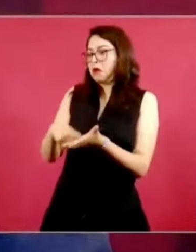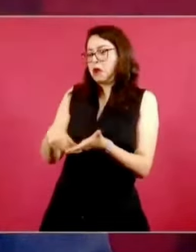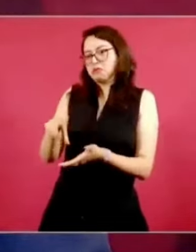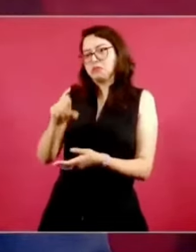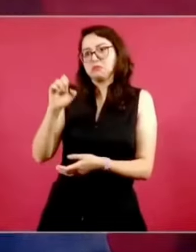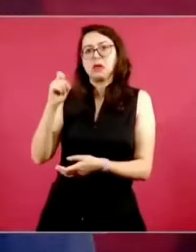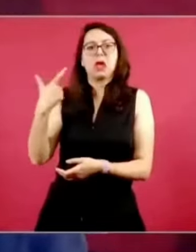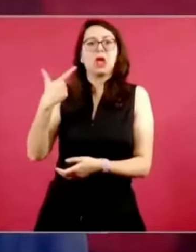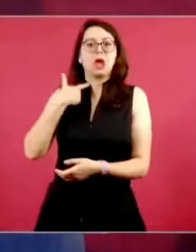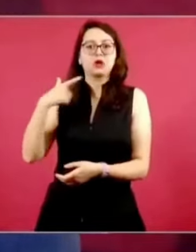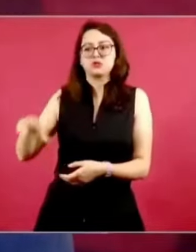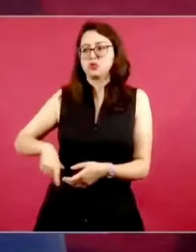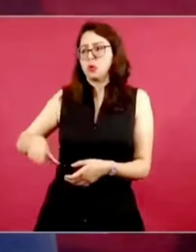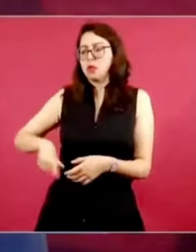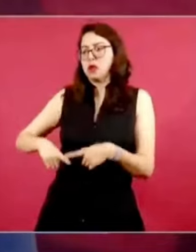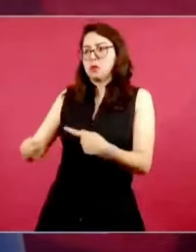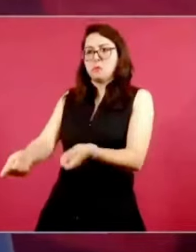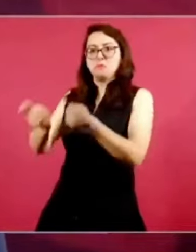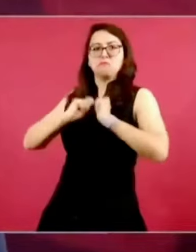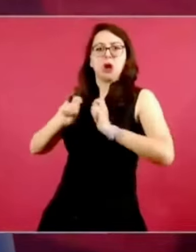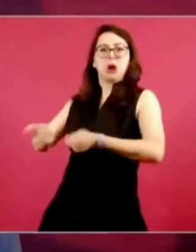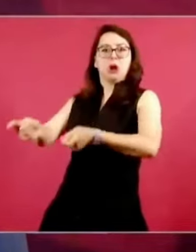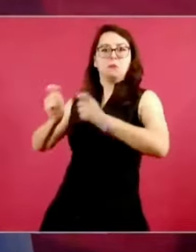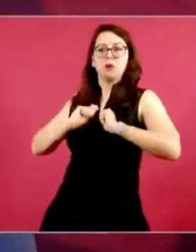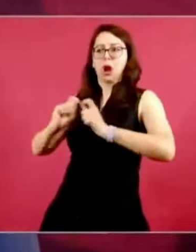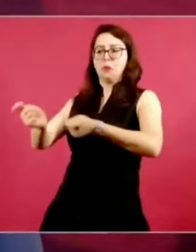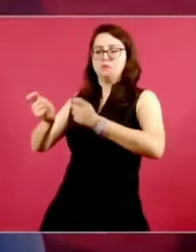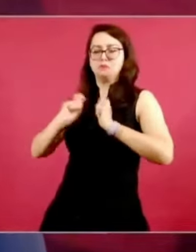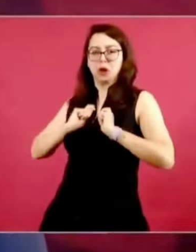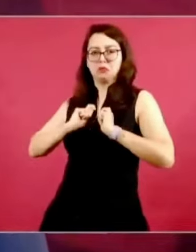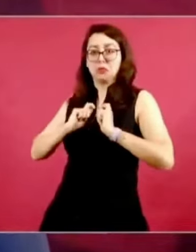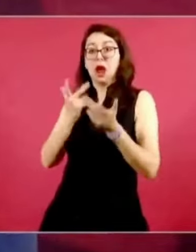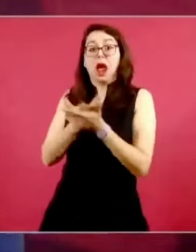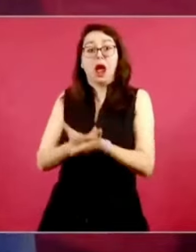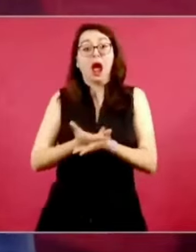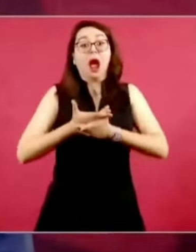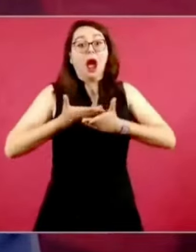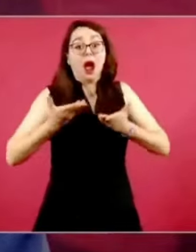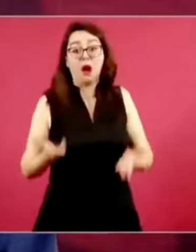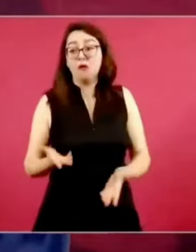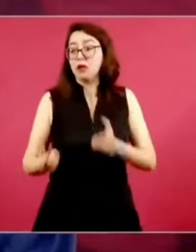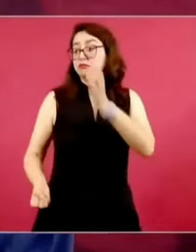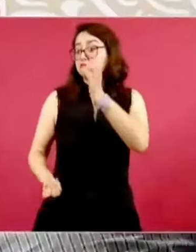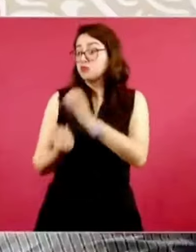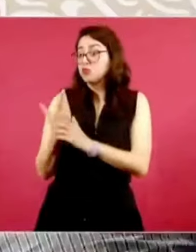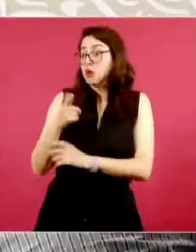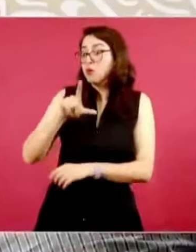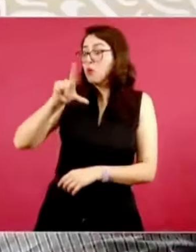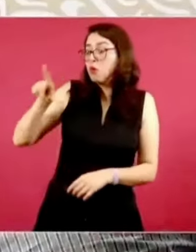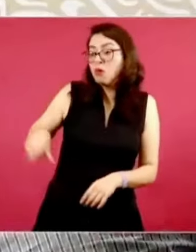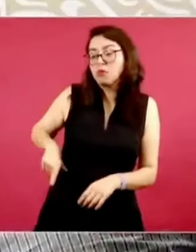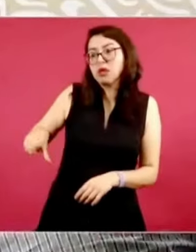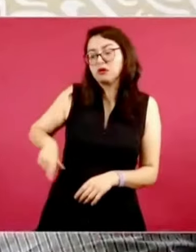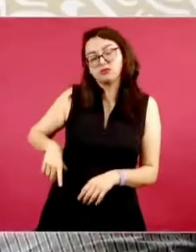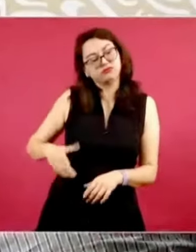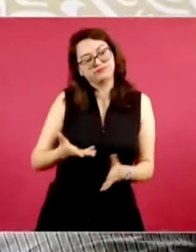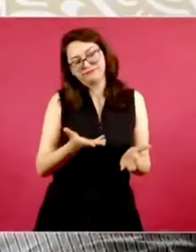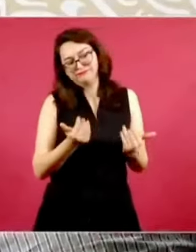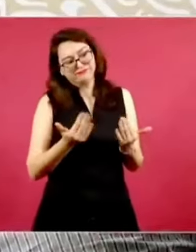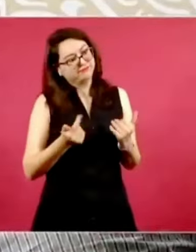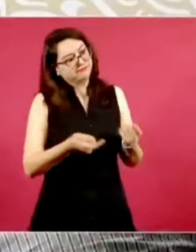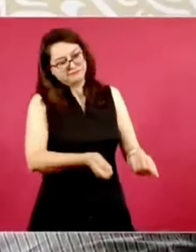Que nosotros llegamos aquí para recuperar bienes